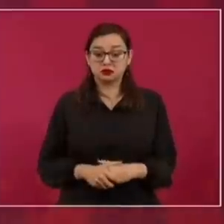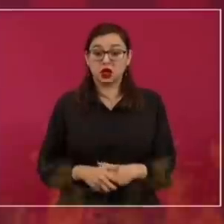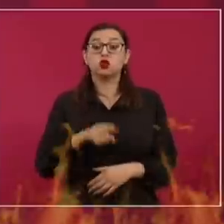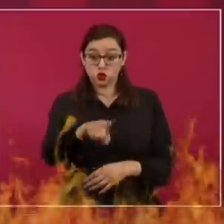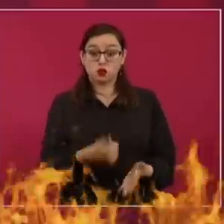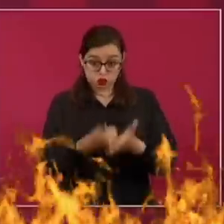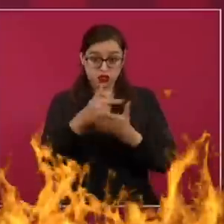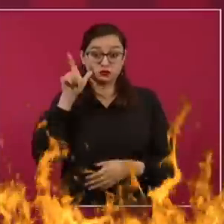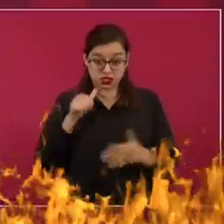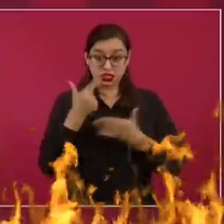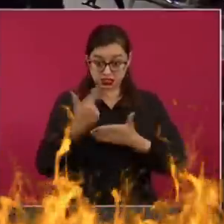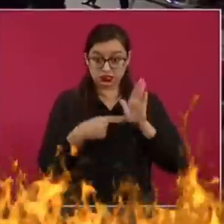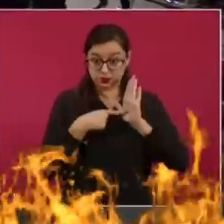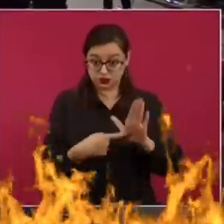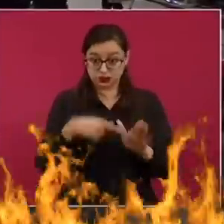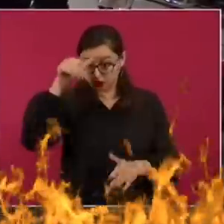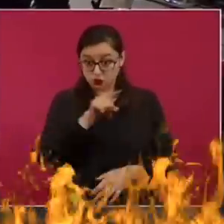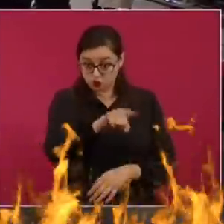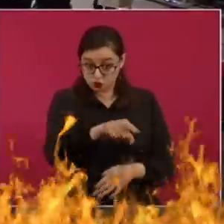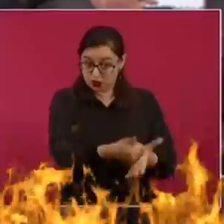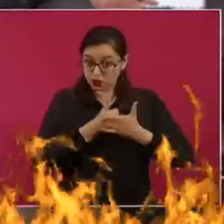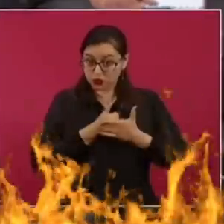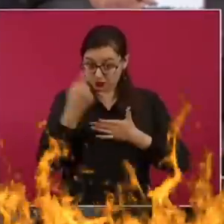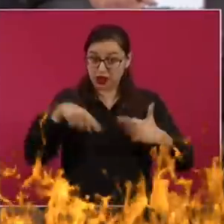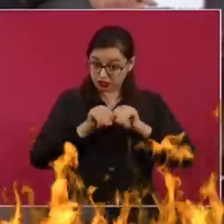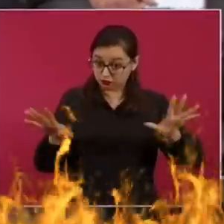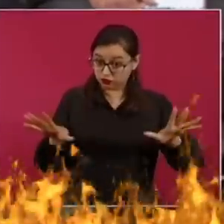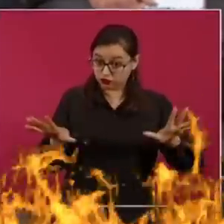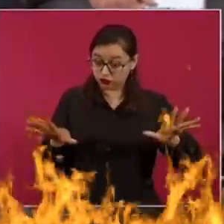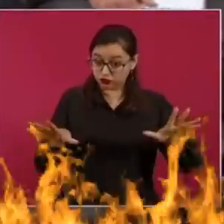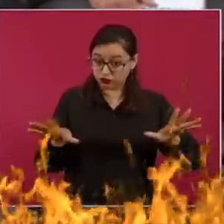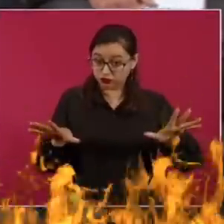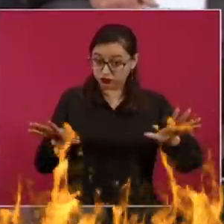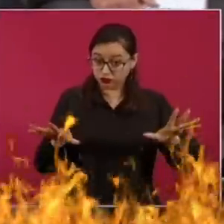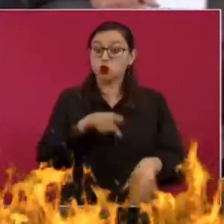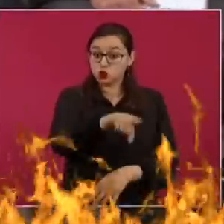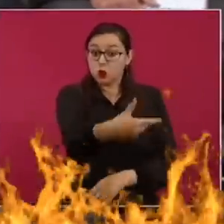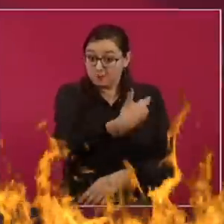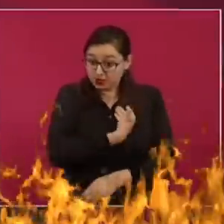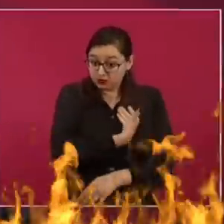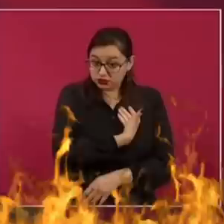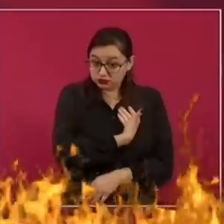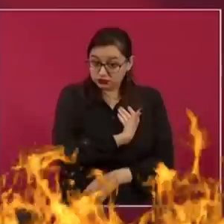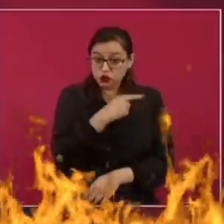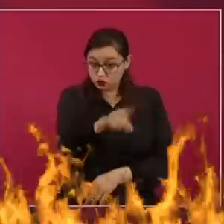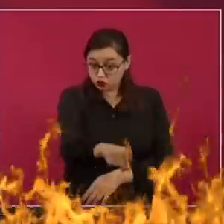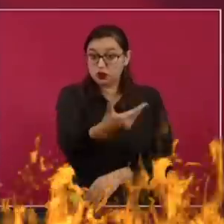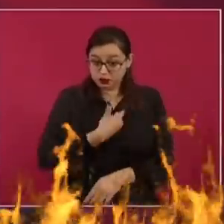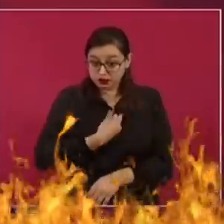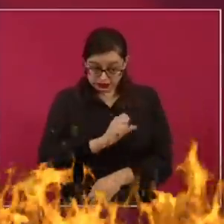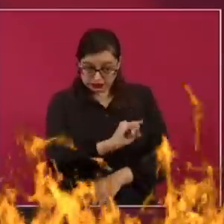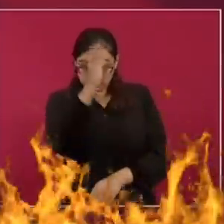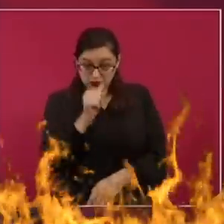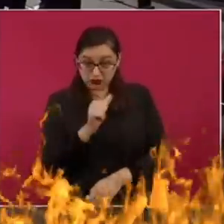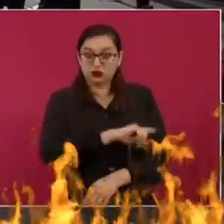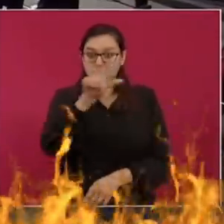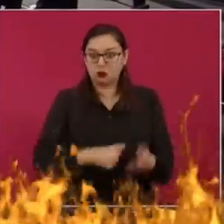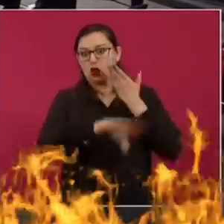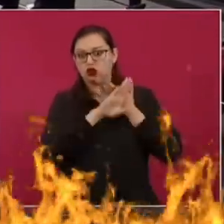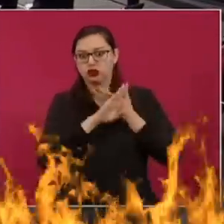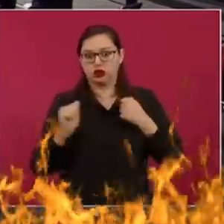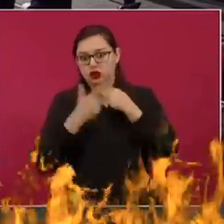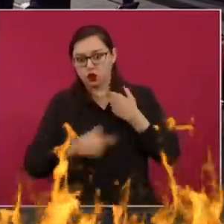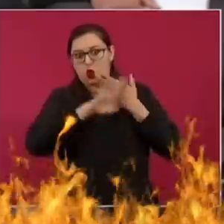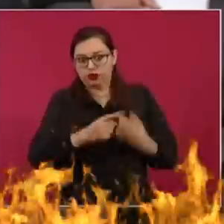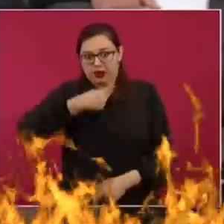porque mañana vamos a dar a conocer la lista. O sea, tú me lo estás pidiendo, ¿de acuerdo? Porque no me vayan a querer